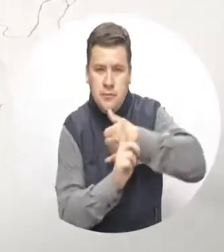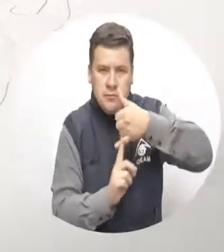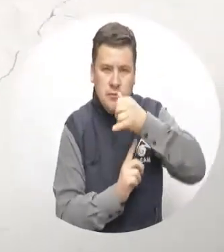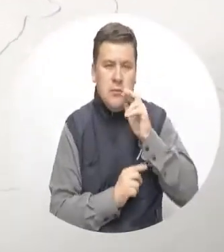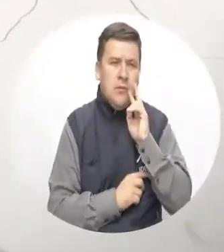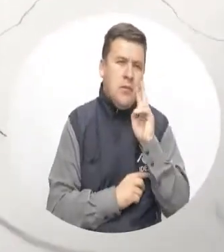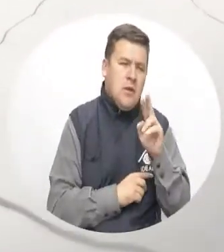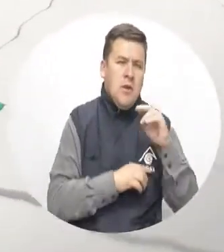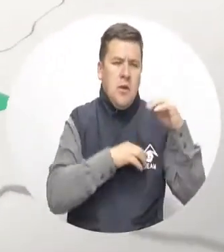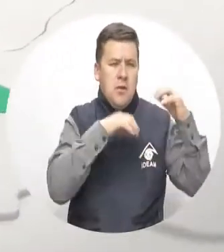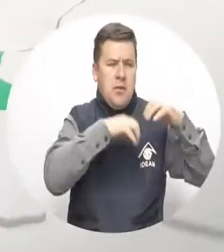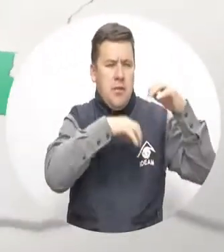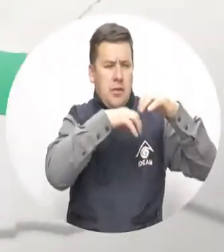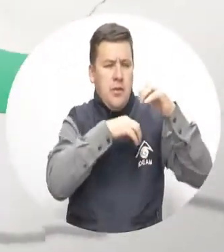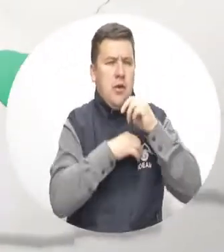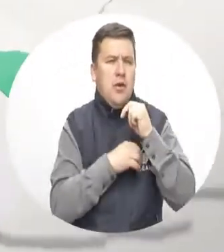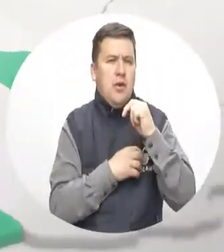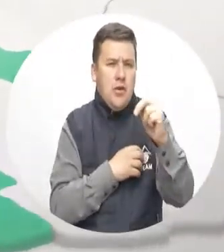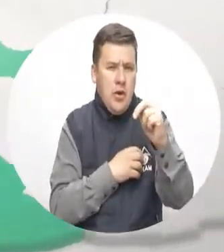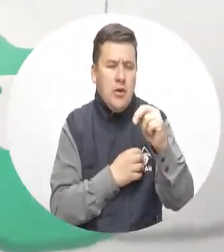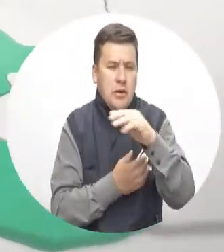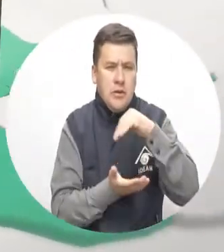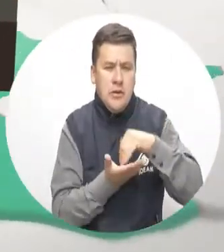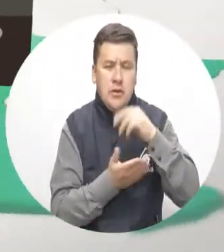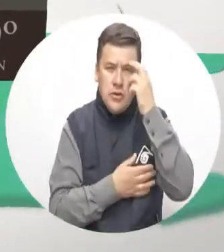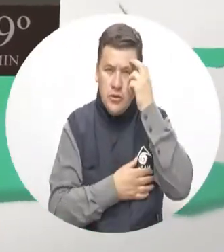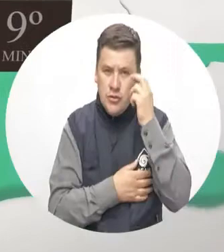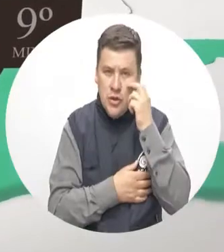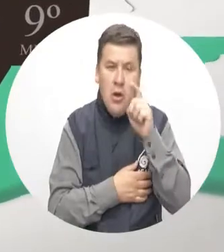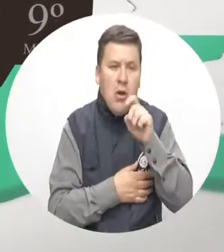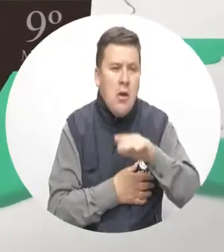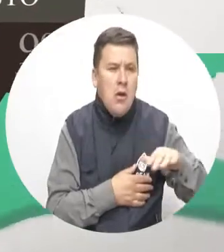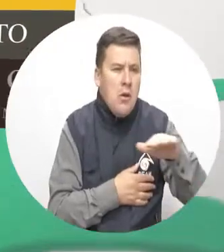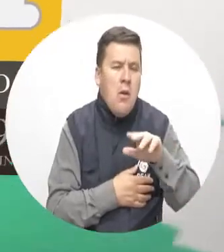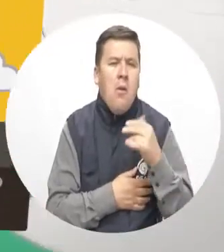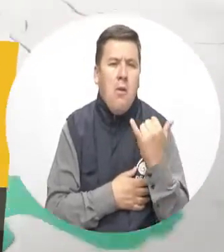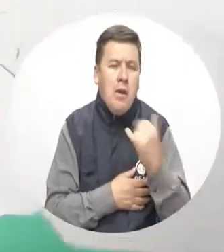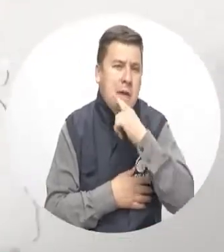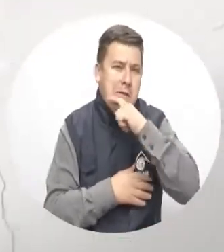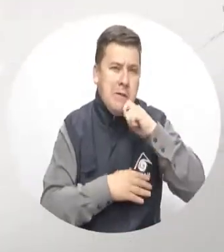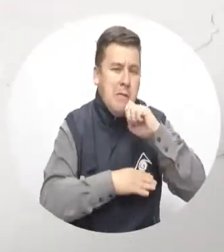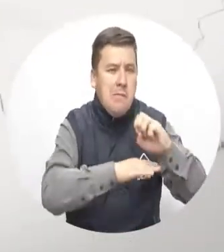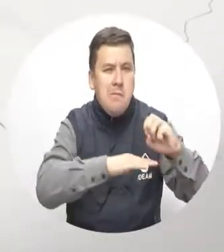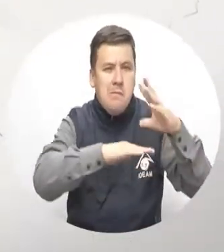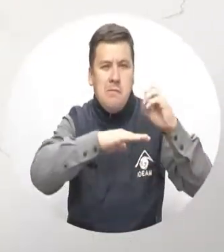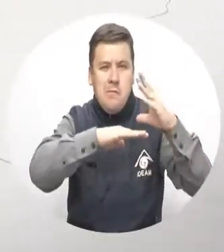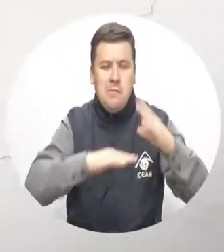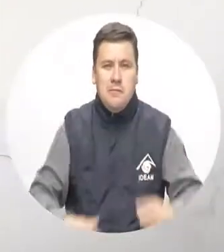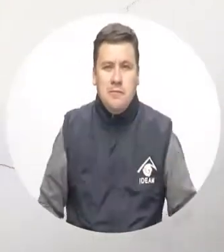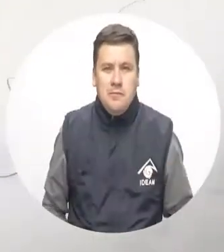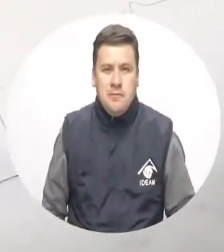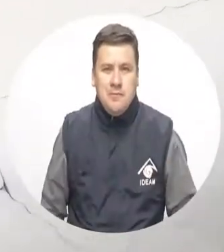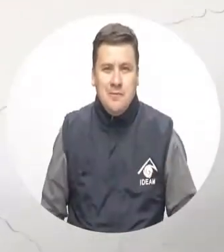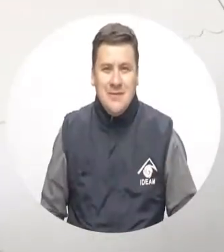litoral pacífico se esperan aguaceros en norte y centro de Chocó. En el resto del área se calcula tiempo seco.